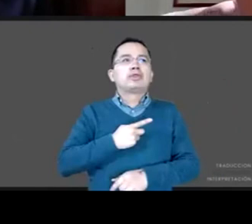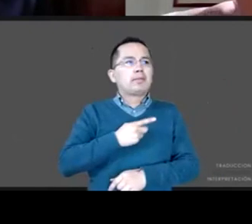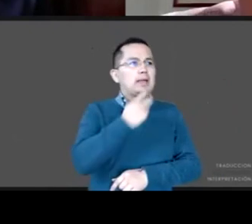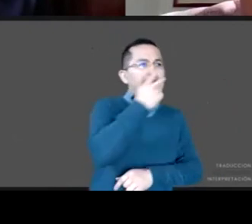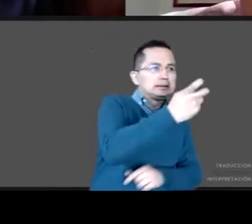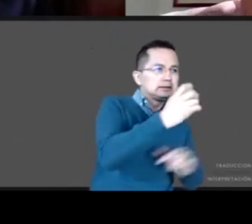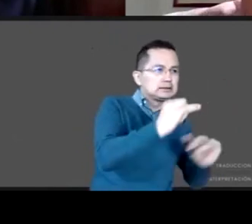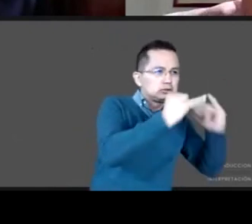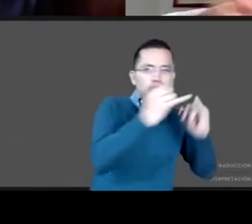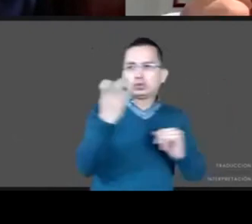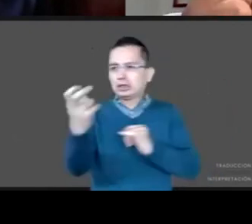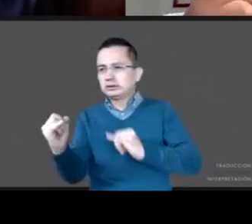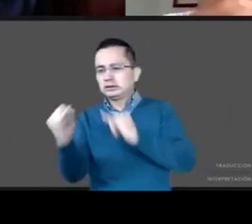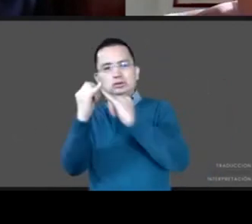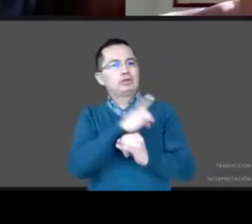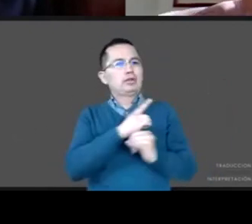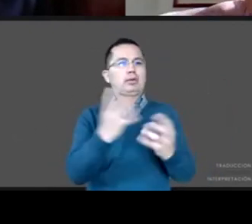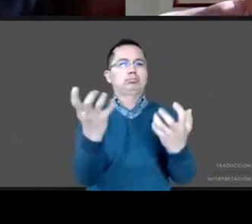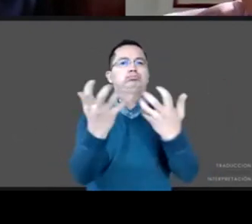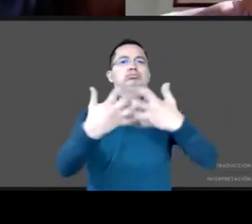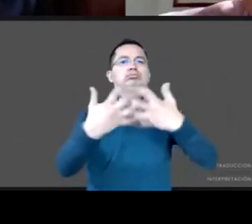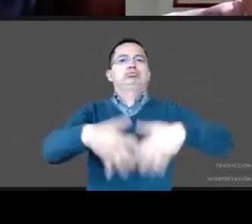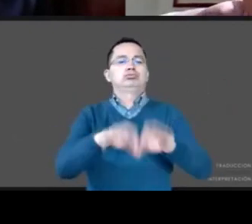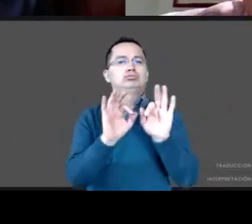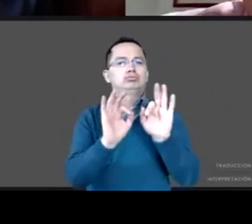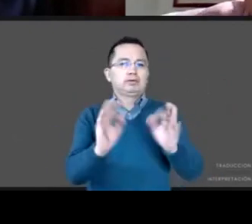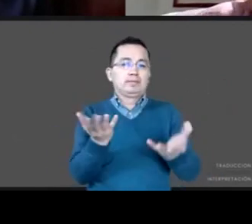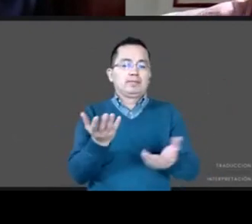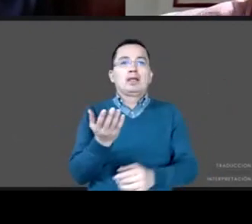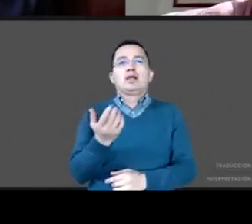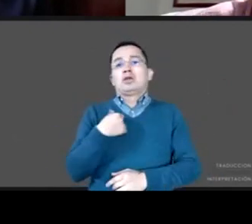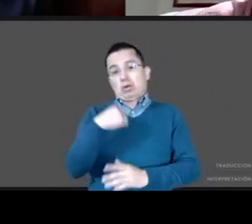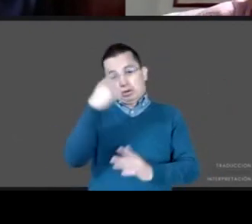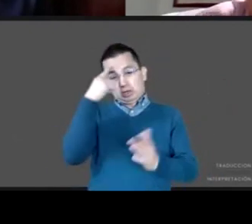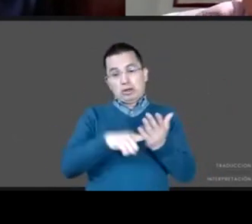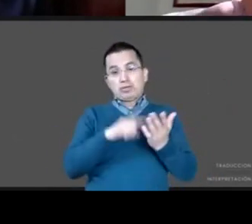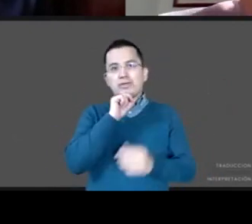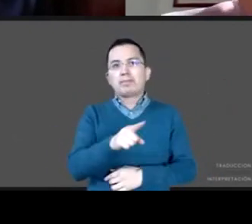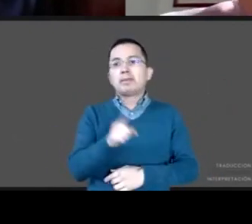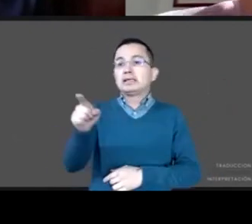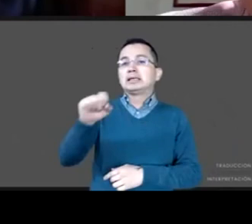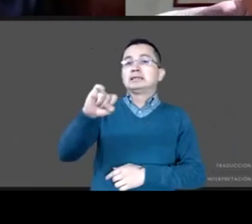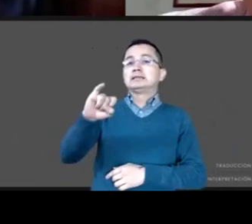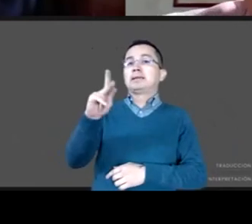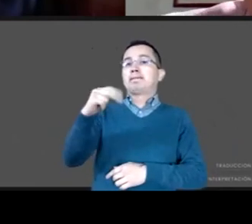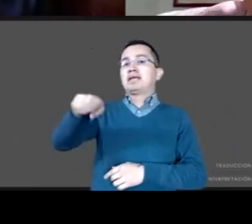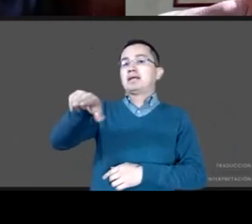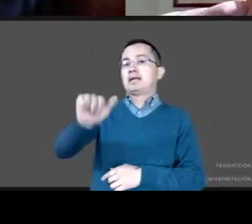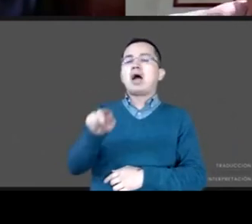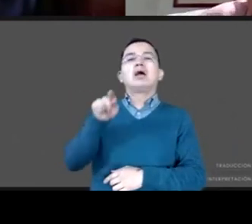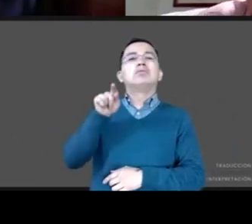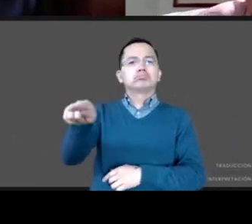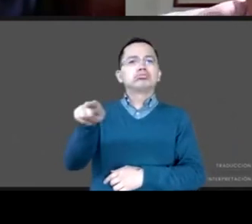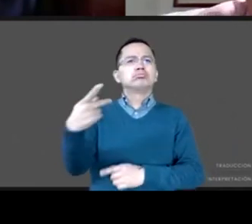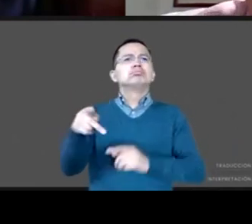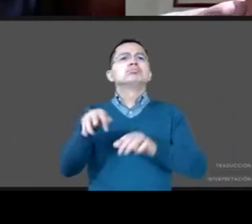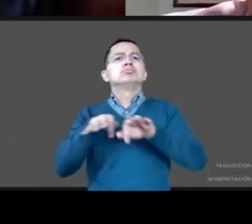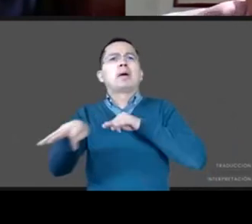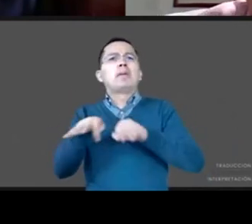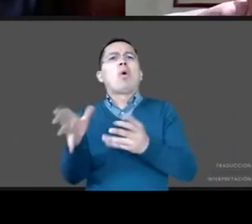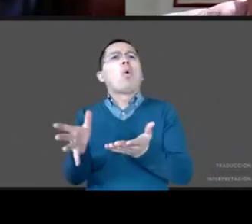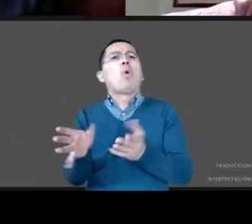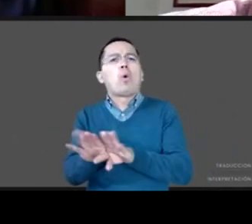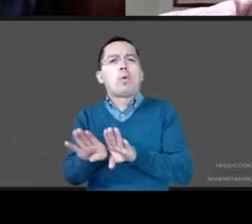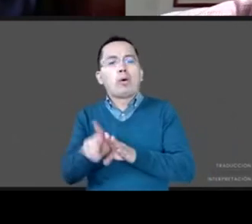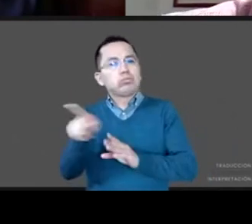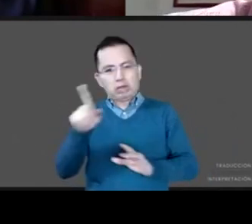instituciones, sobre todo me parece que mucho del esfuerzo de CIPINA pasa por que las leyes que ya están marcadas se